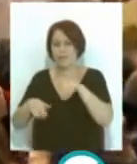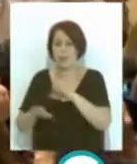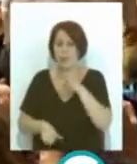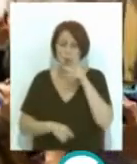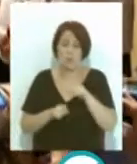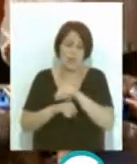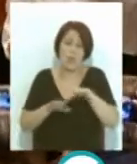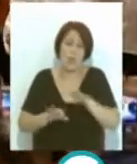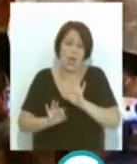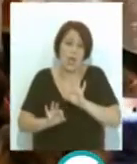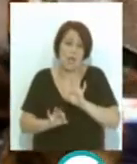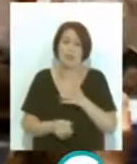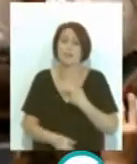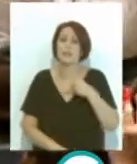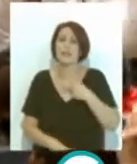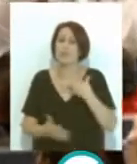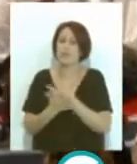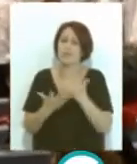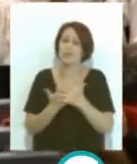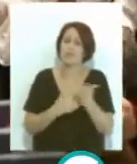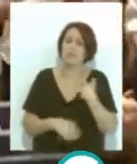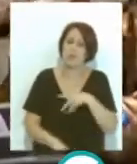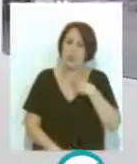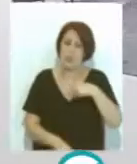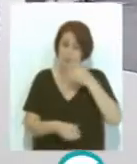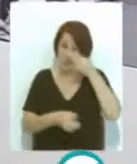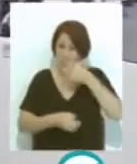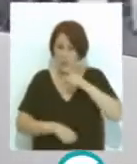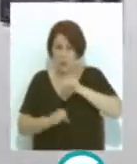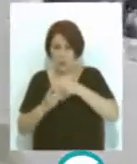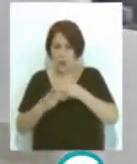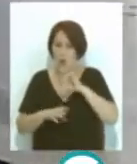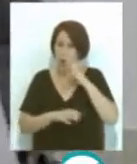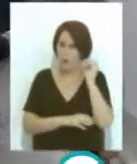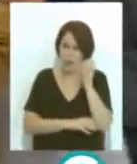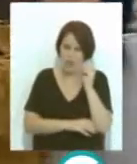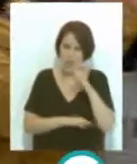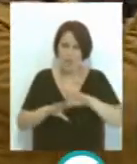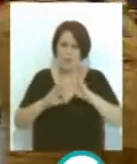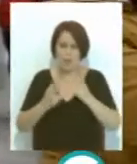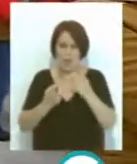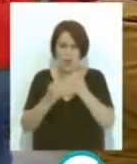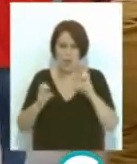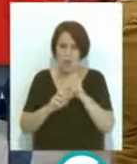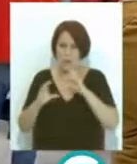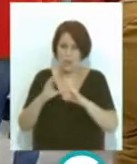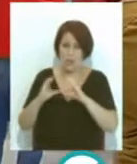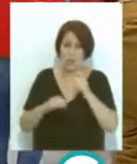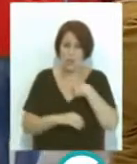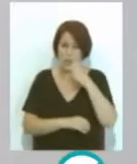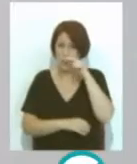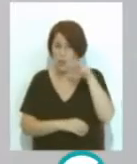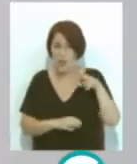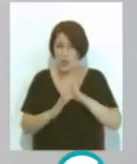El programa tendrá un formato mixto presencial y virtual Incluye conferencias mesas redondas comunicaciones exposiciones